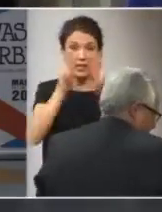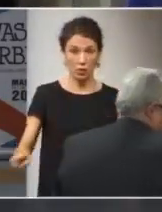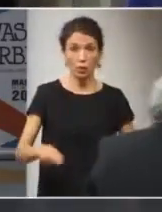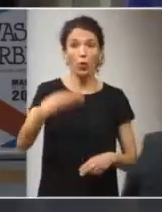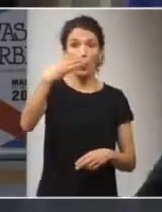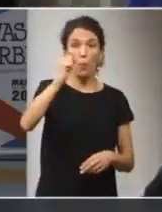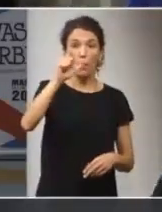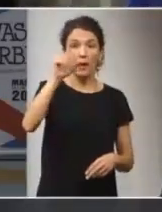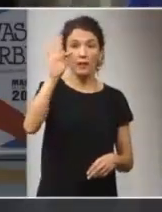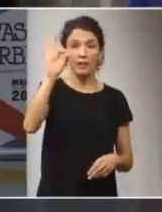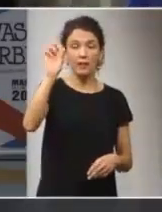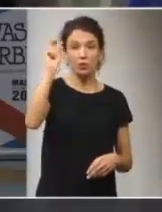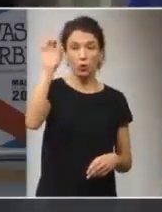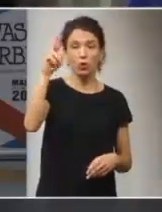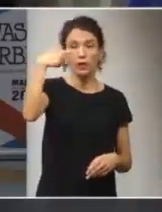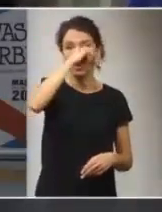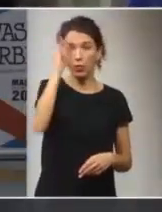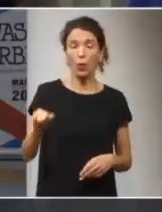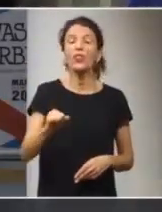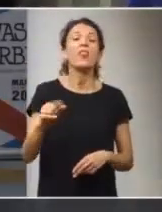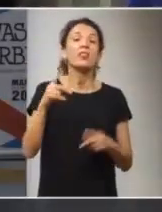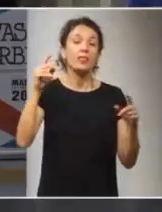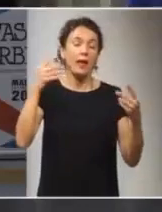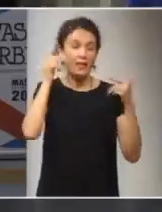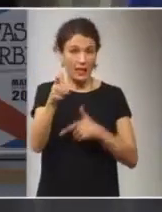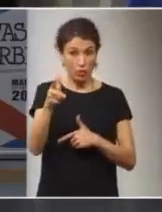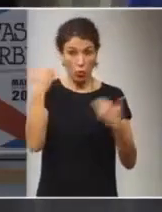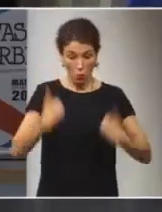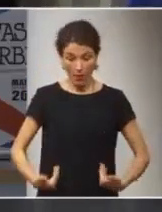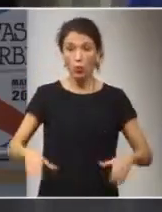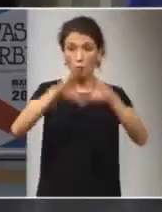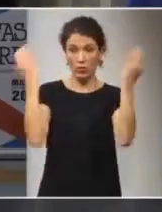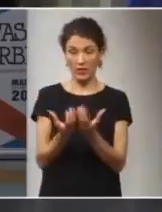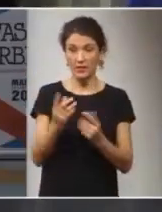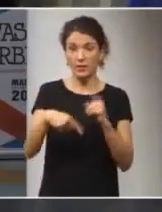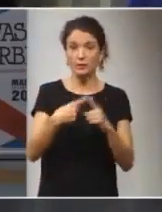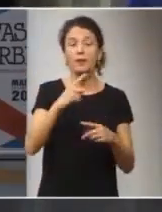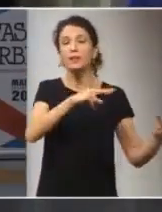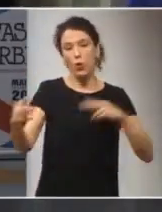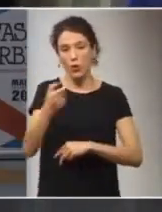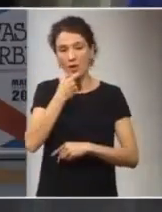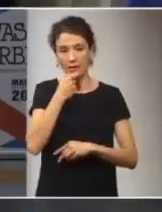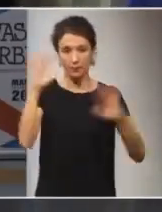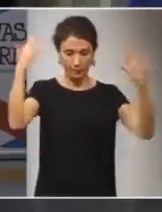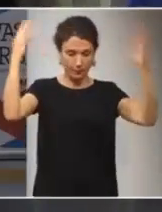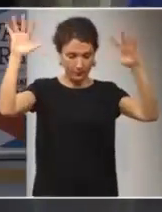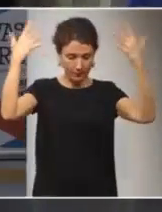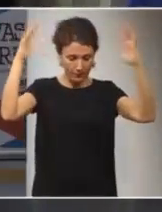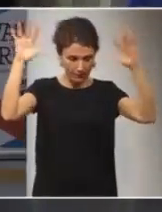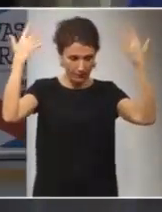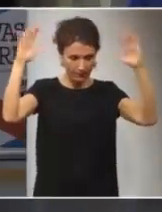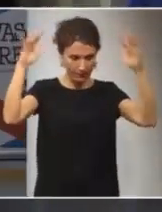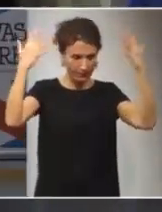Baltasar Garzón, Proderechos Humanos y Jurisdicción Universal. Now we invite our panelists to take their seats at the table.